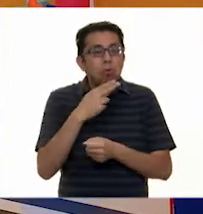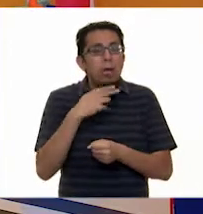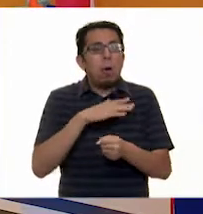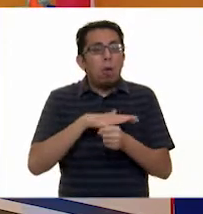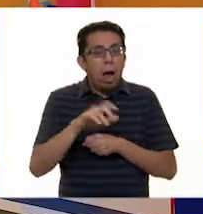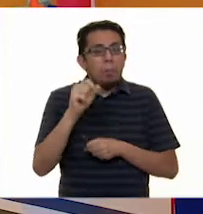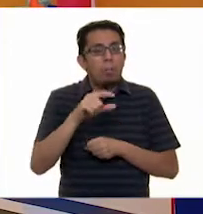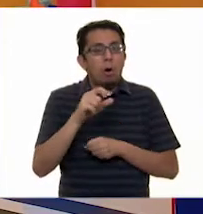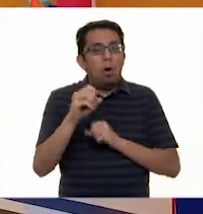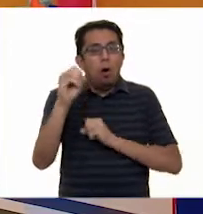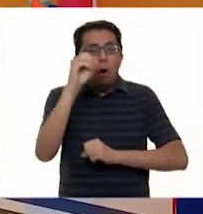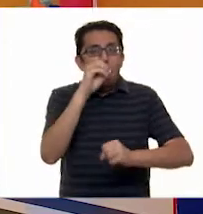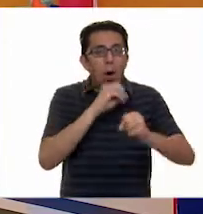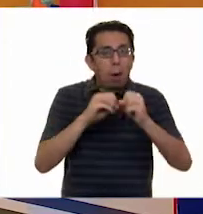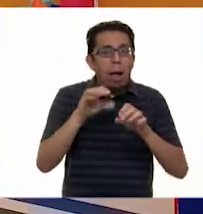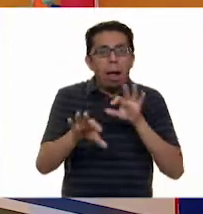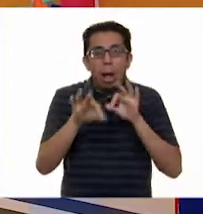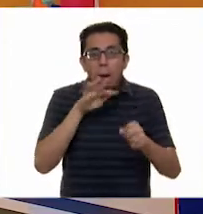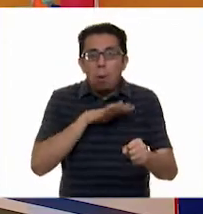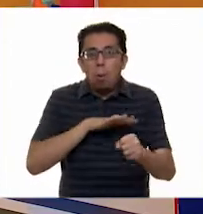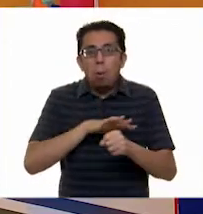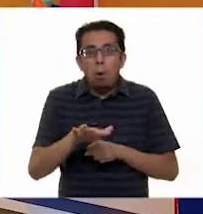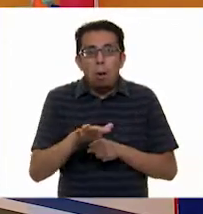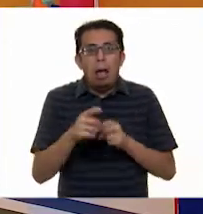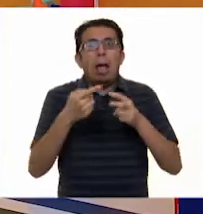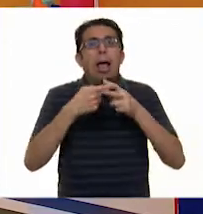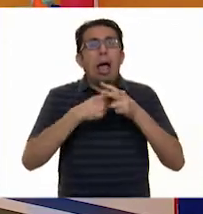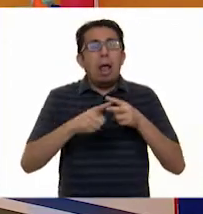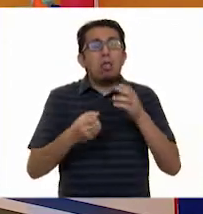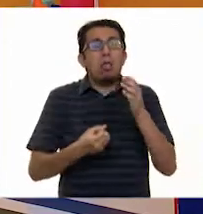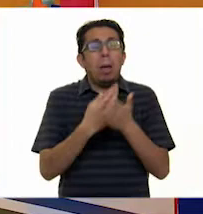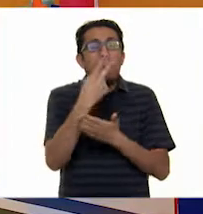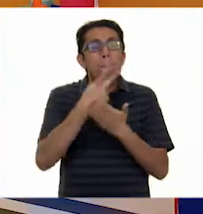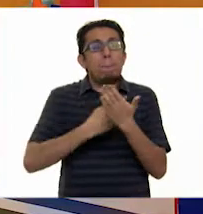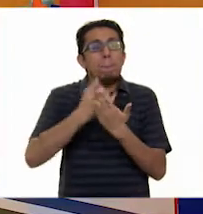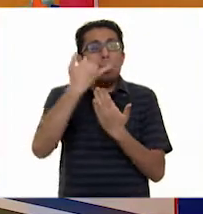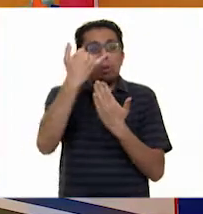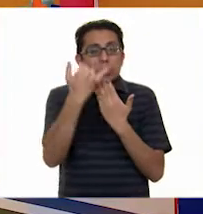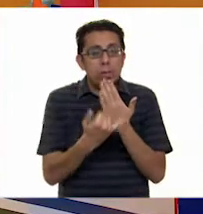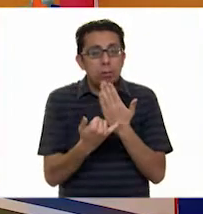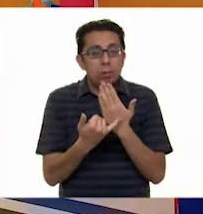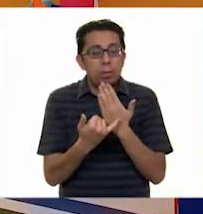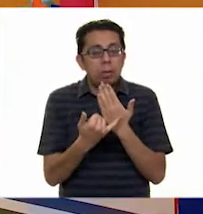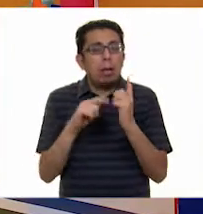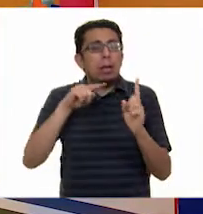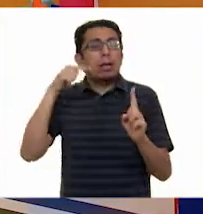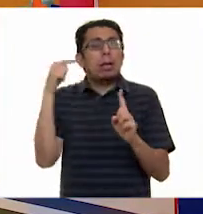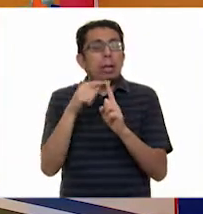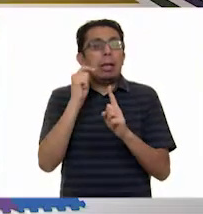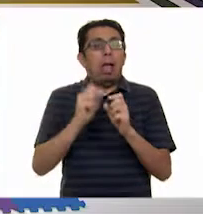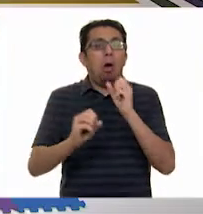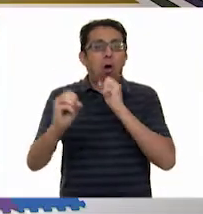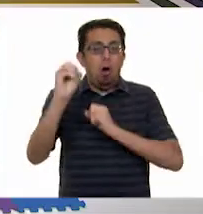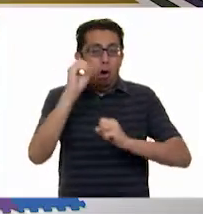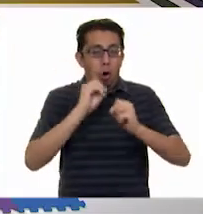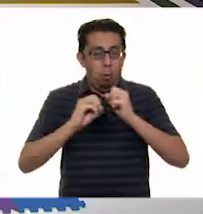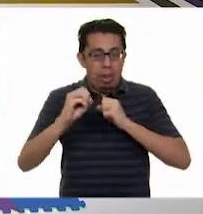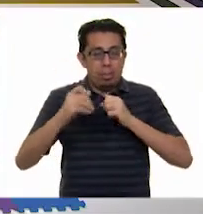obra vamos a elegir. Porque estamos iniciando un nuevo proyecto. Un proyecto sobre obras de teatro.